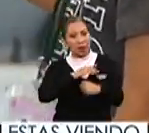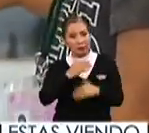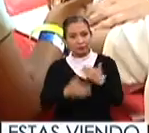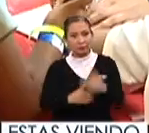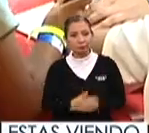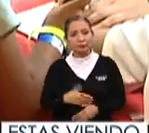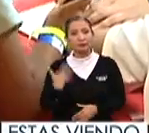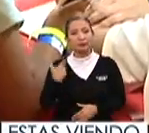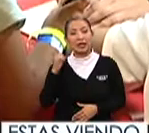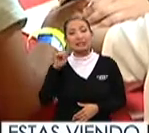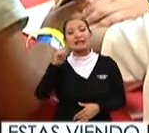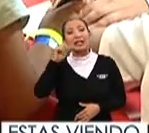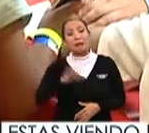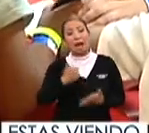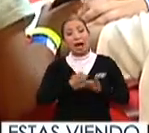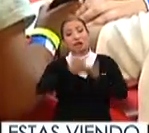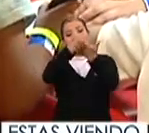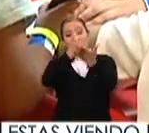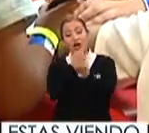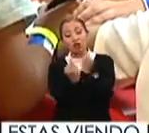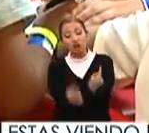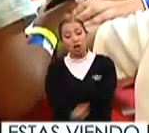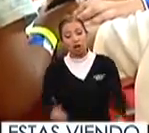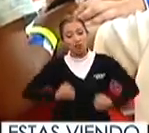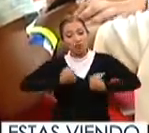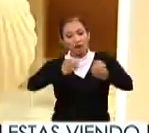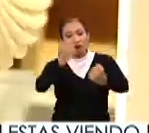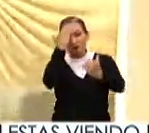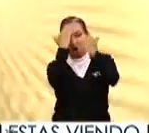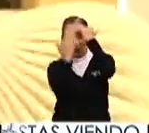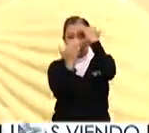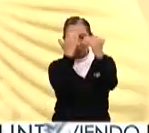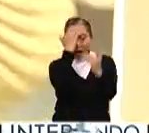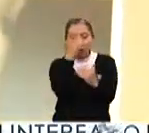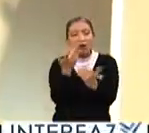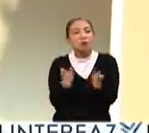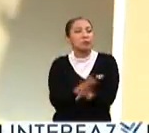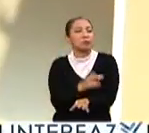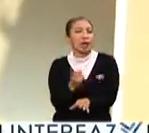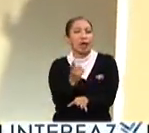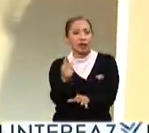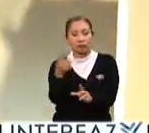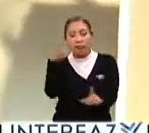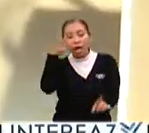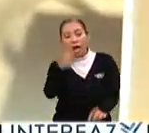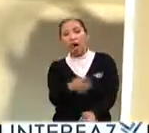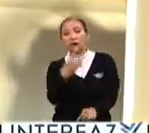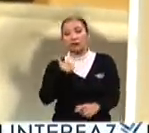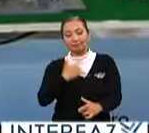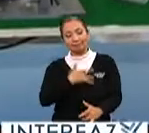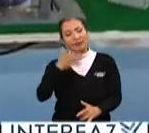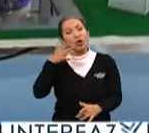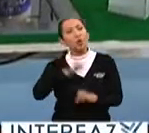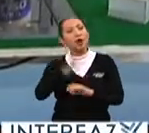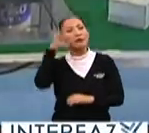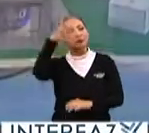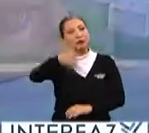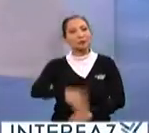su camino las STEM ayudan a los pequeños a potenciar sus conocimientos y por qué no descubrir su vocación